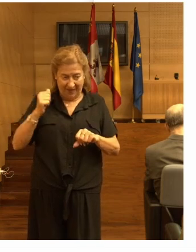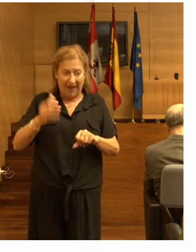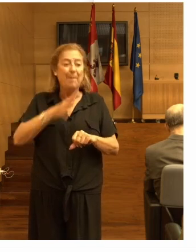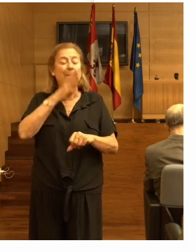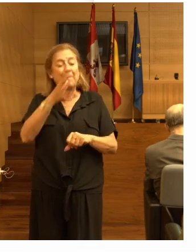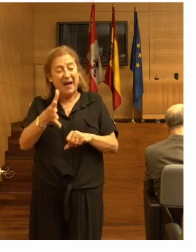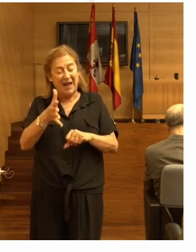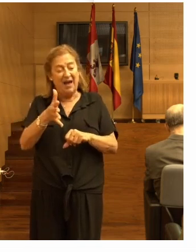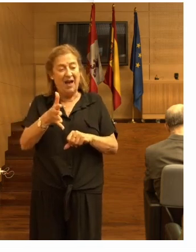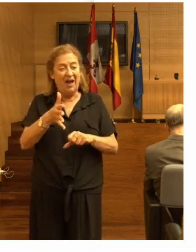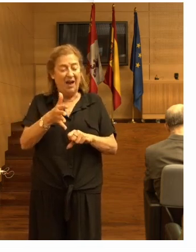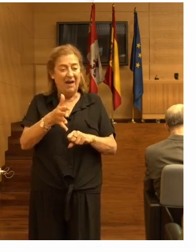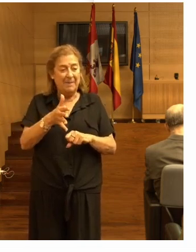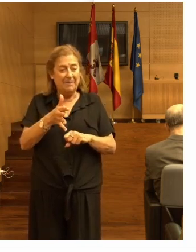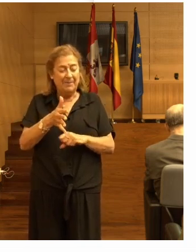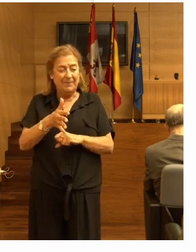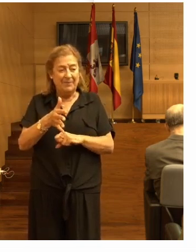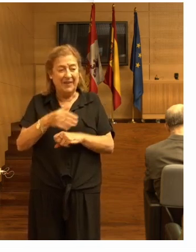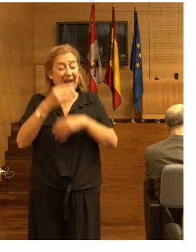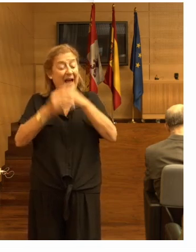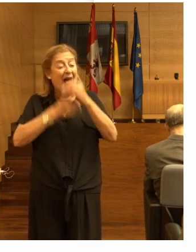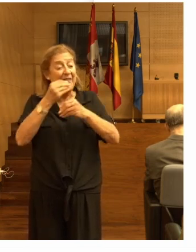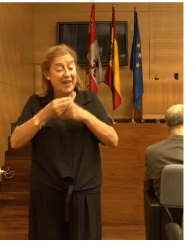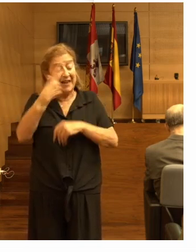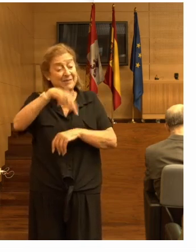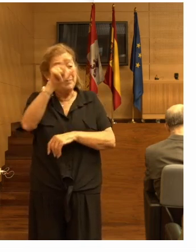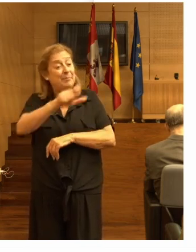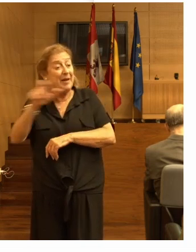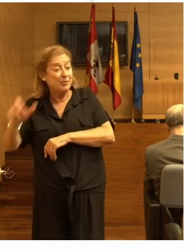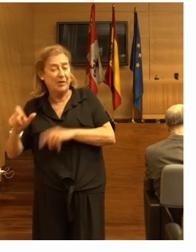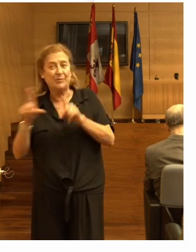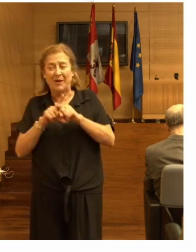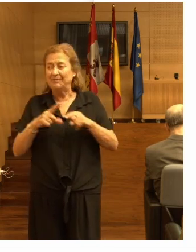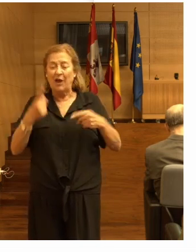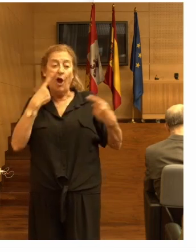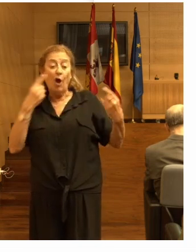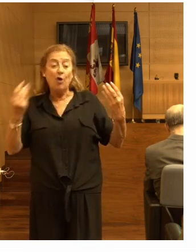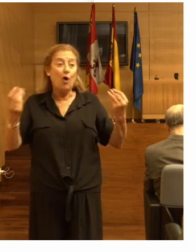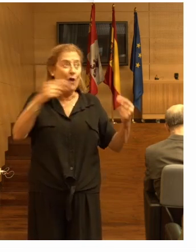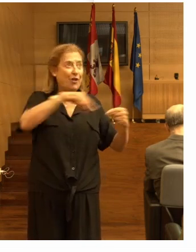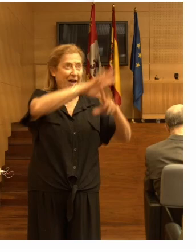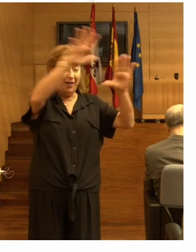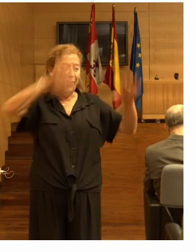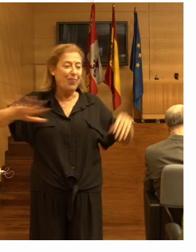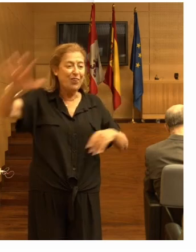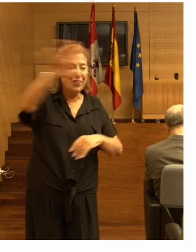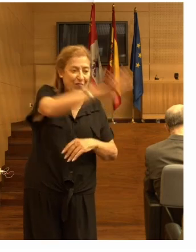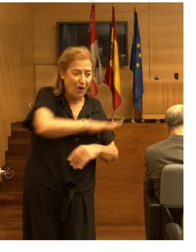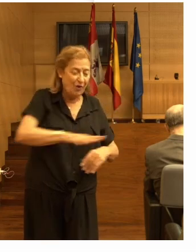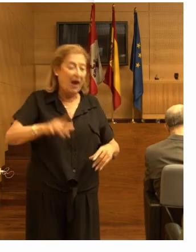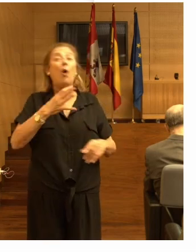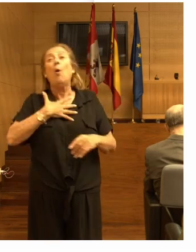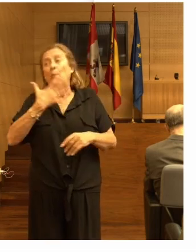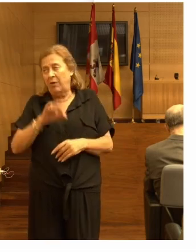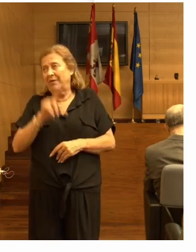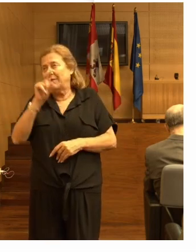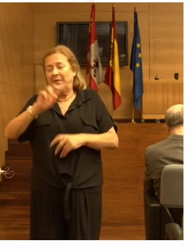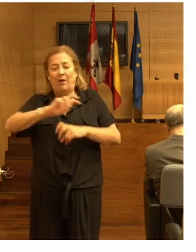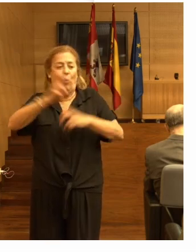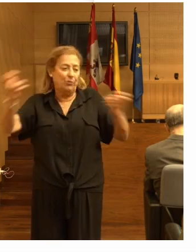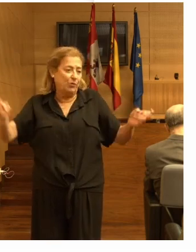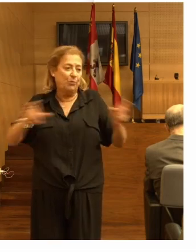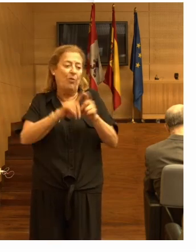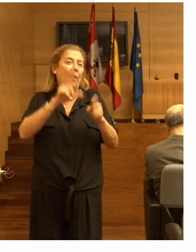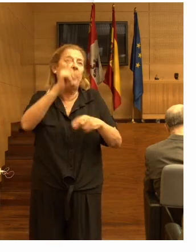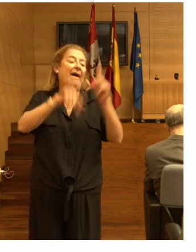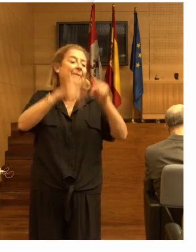hacer que las personas se familiaricen con las instalaciones, aunque puede haber también otros factores como delirio